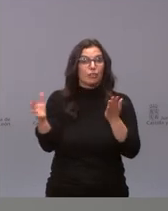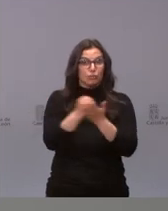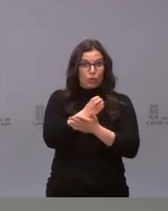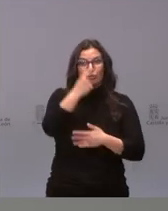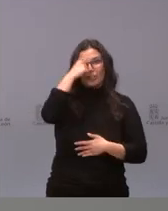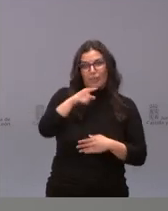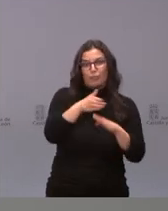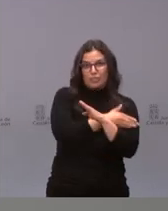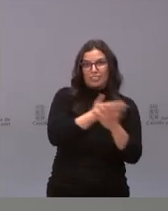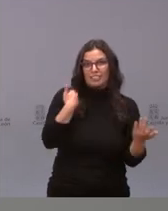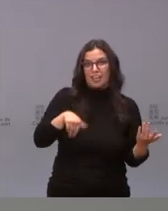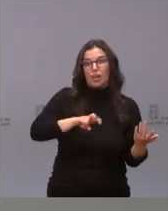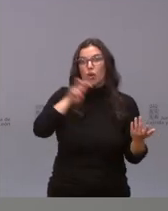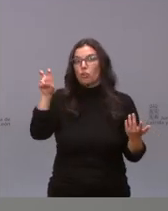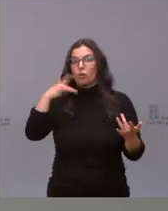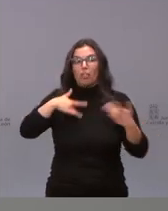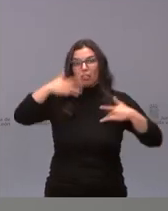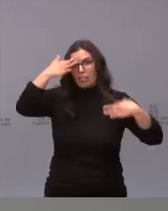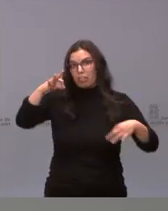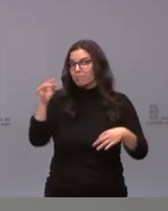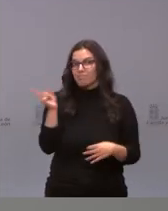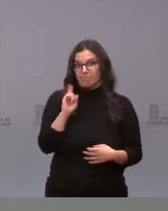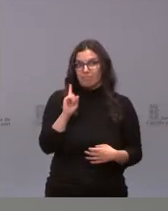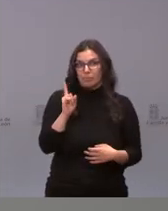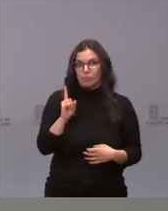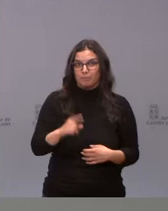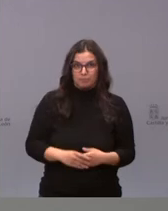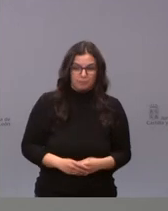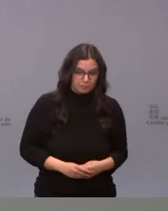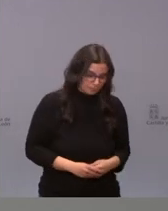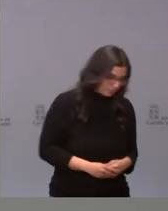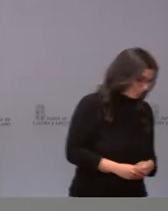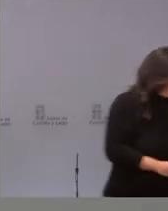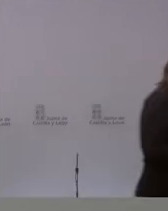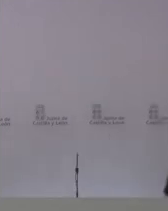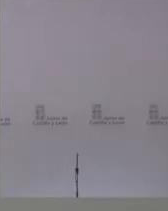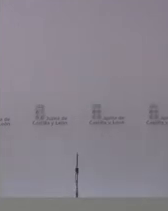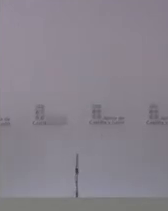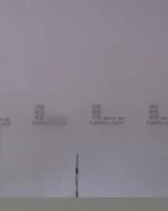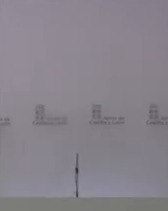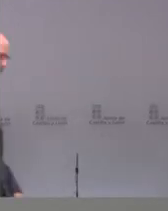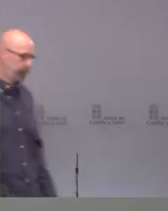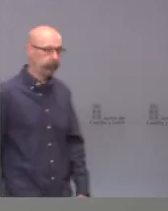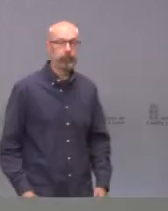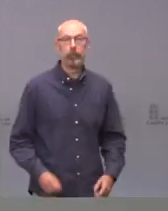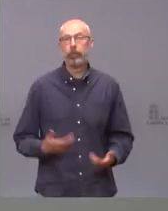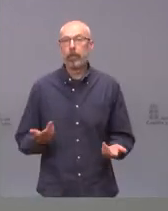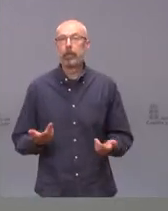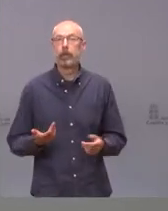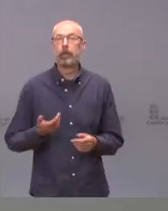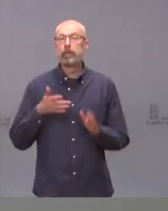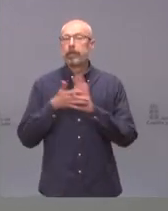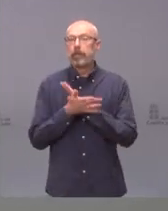localizados. Y no hay ninguno que sea asintomático. Con lo cual, o por lo menos nos intuye que haya muchos